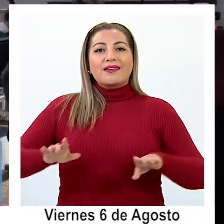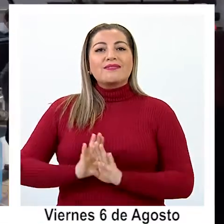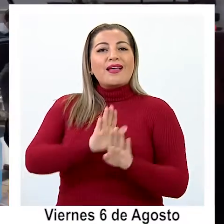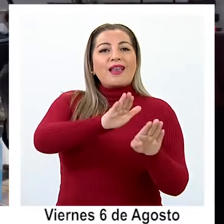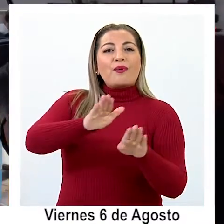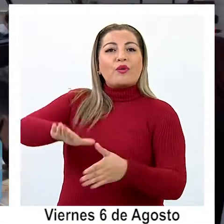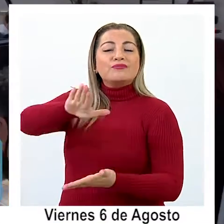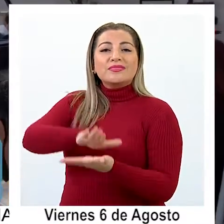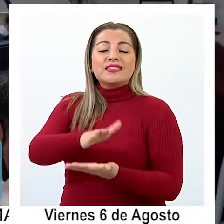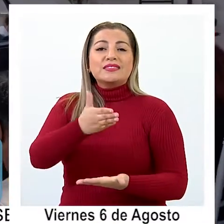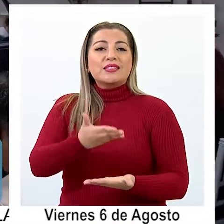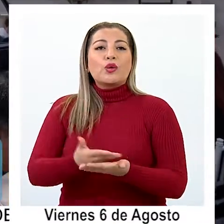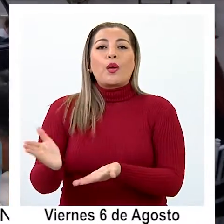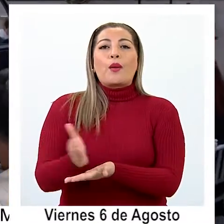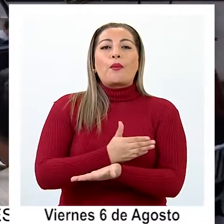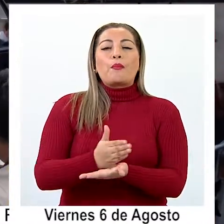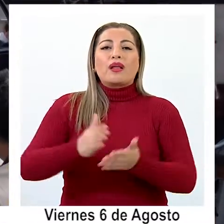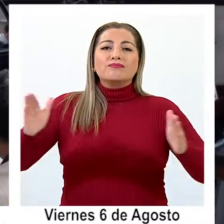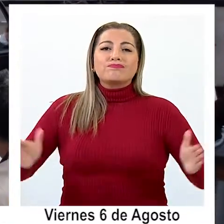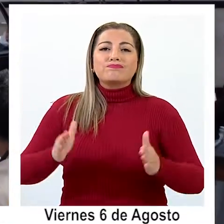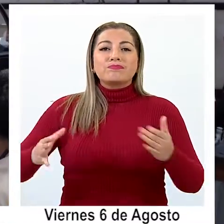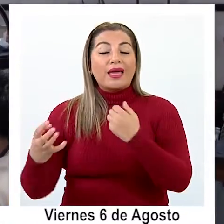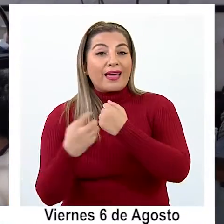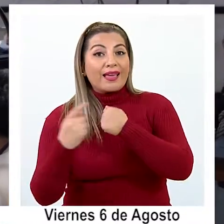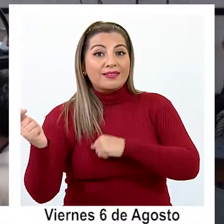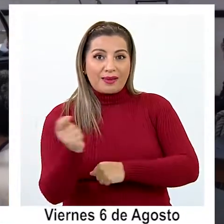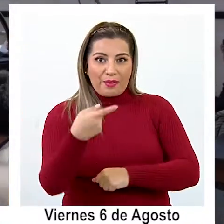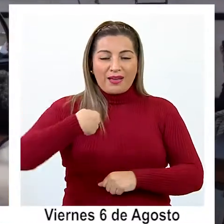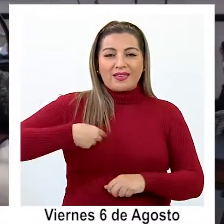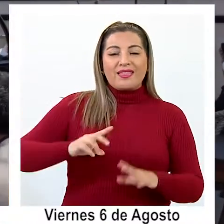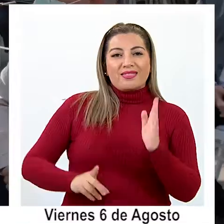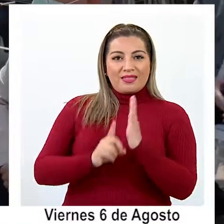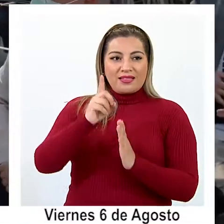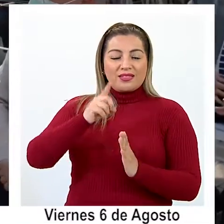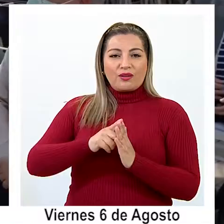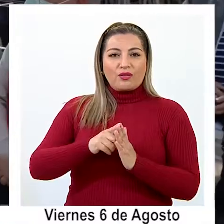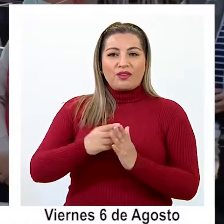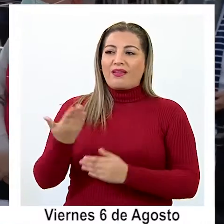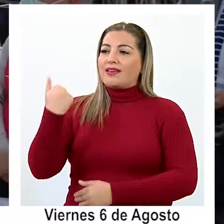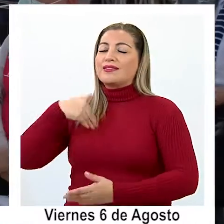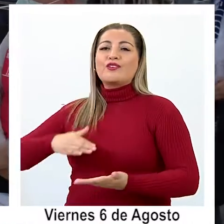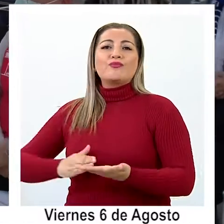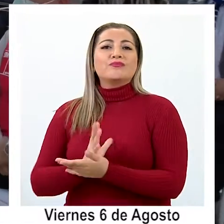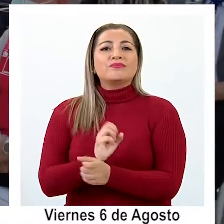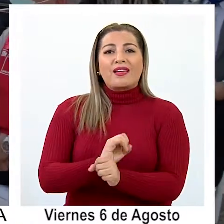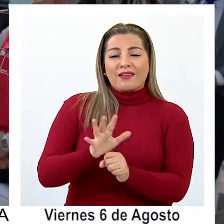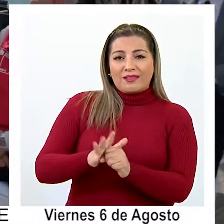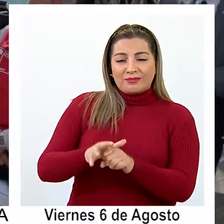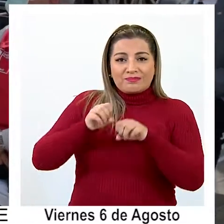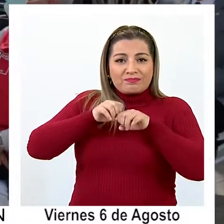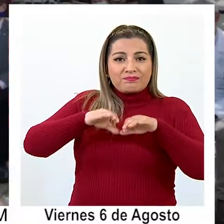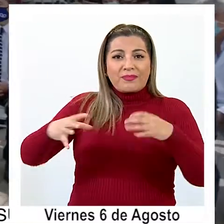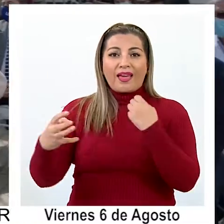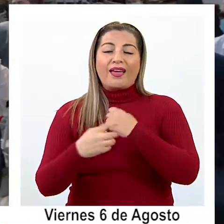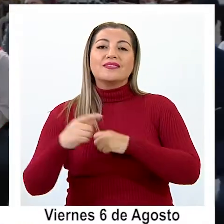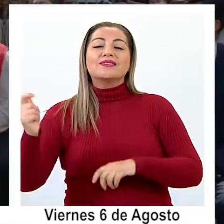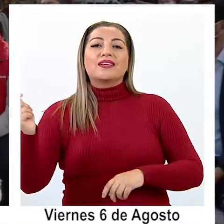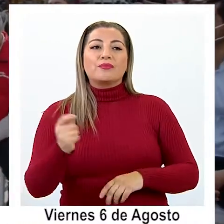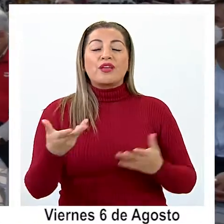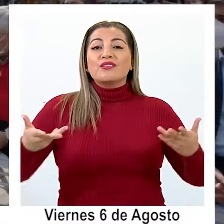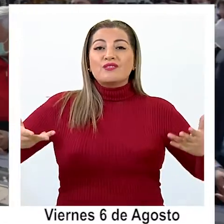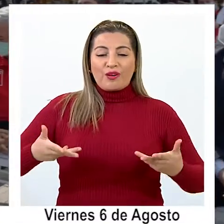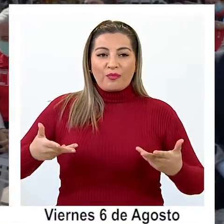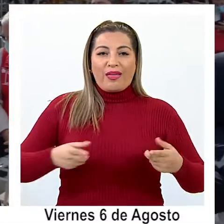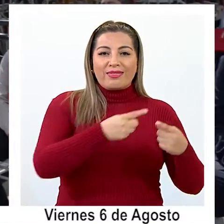apoyo sanitario del Plan Impulso Tarapacá que se ha desarrollado desde el inicio de la pandemia en la región de Tarapacá a